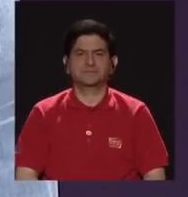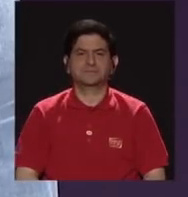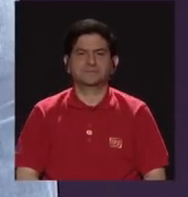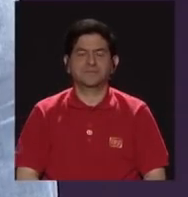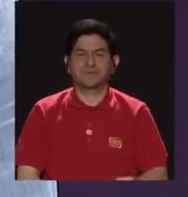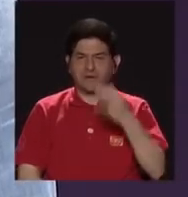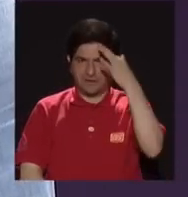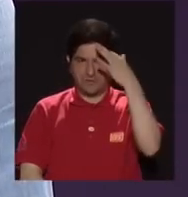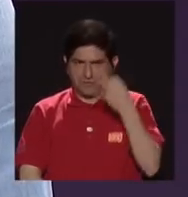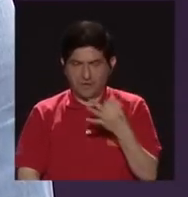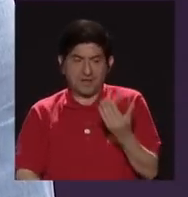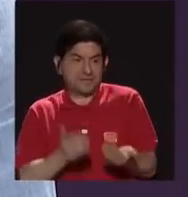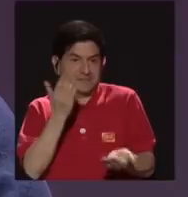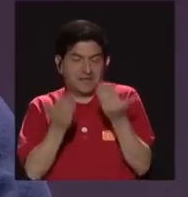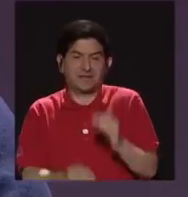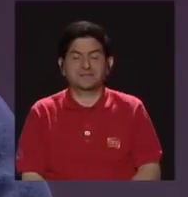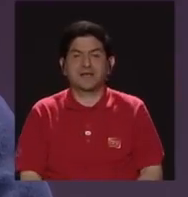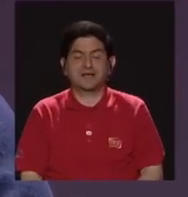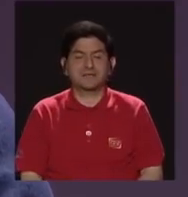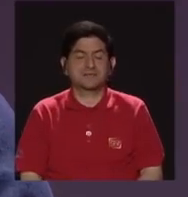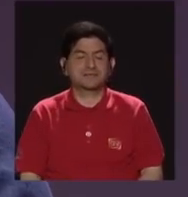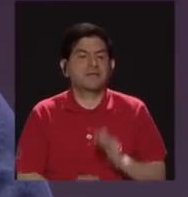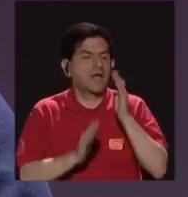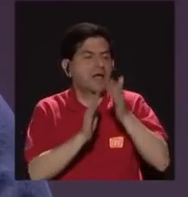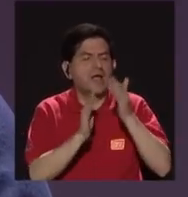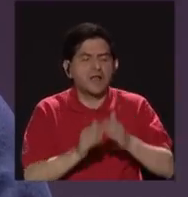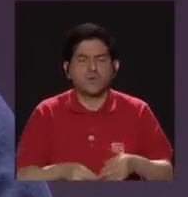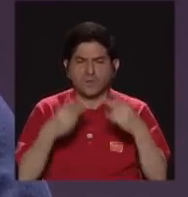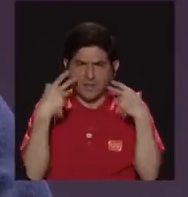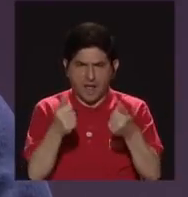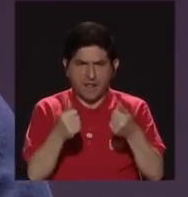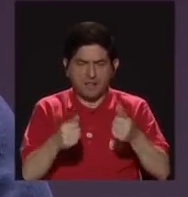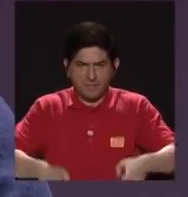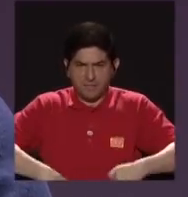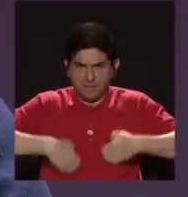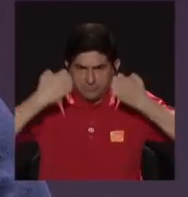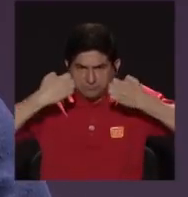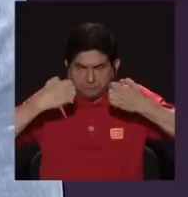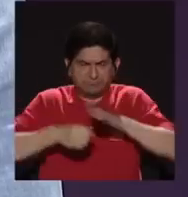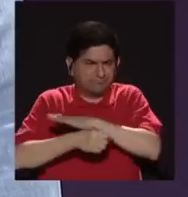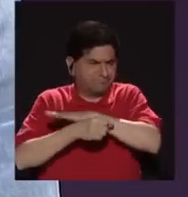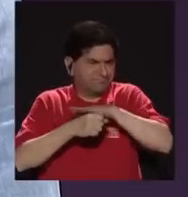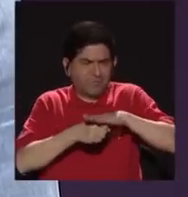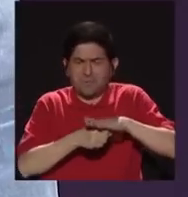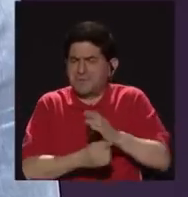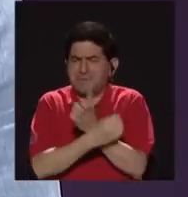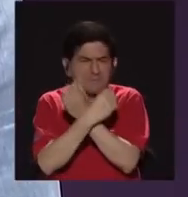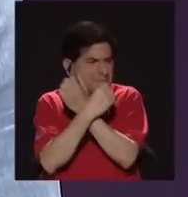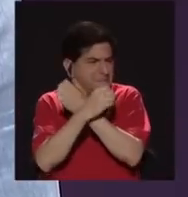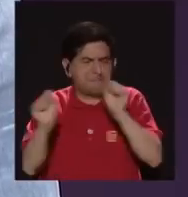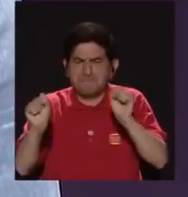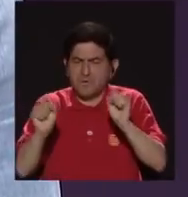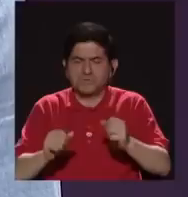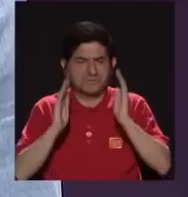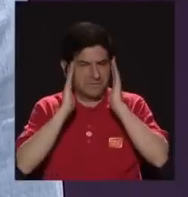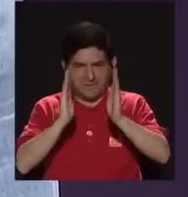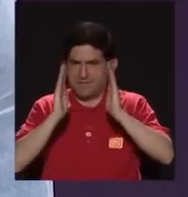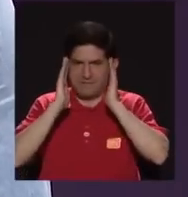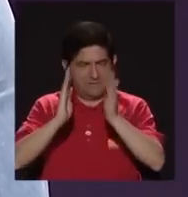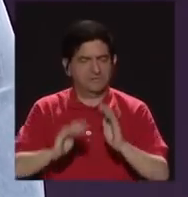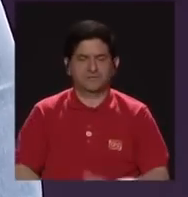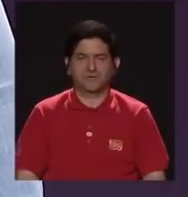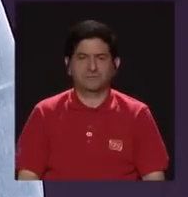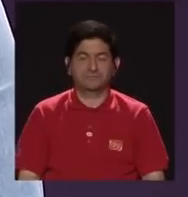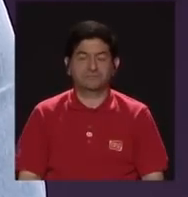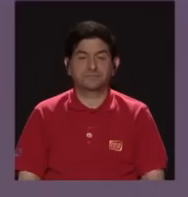considera, digamos, el cuido inmediato o existente, está totalmente imposibilitado de dar cuido. Y